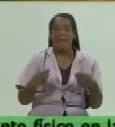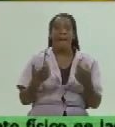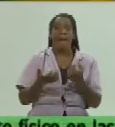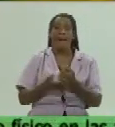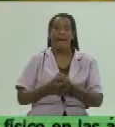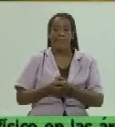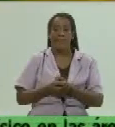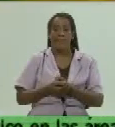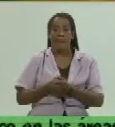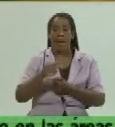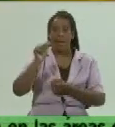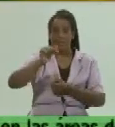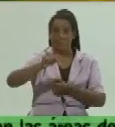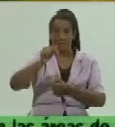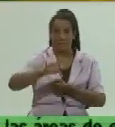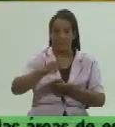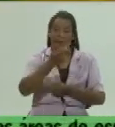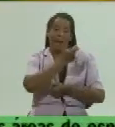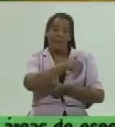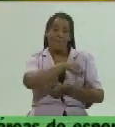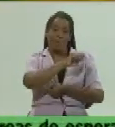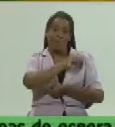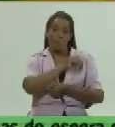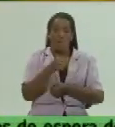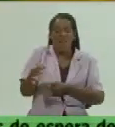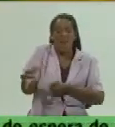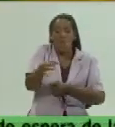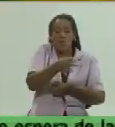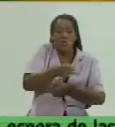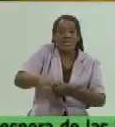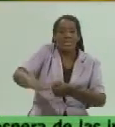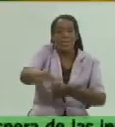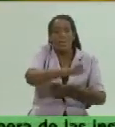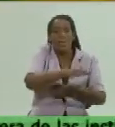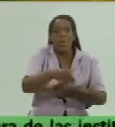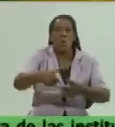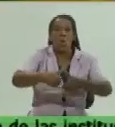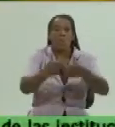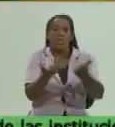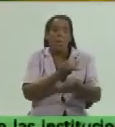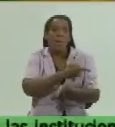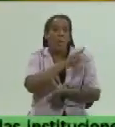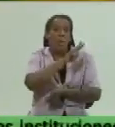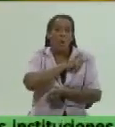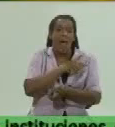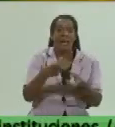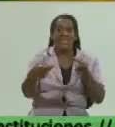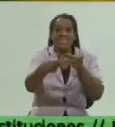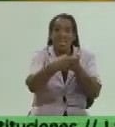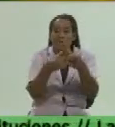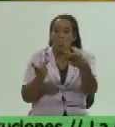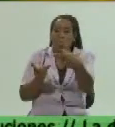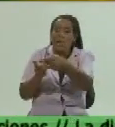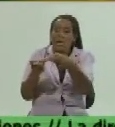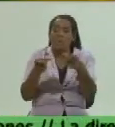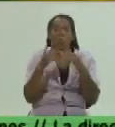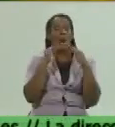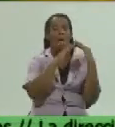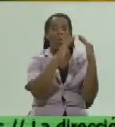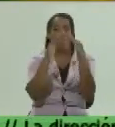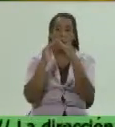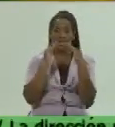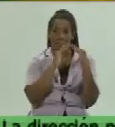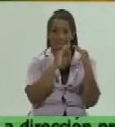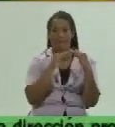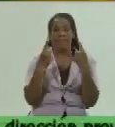diríamos allí a la población que es el municipio en concreto el consejo popular la circuncrición la comunidad que yo creo que eso es vital también y es necesario